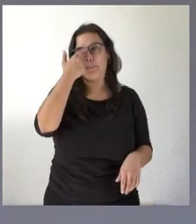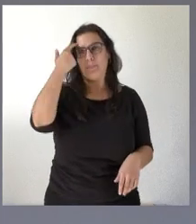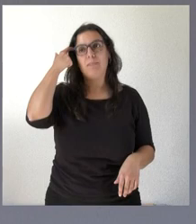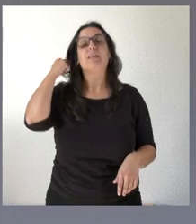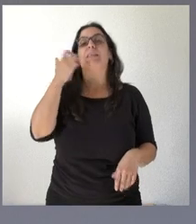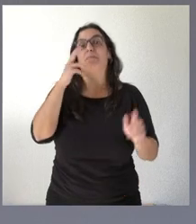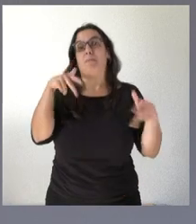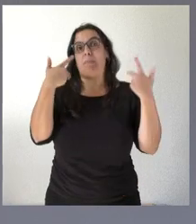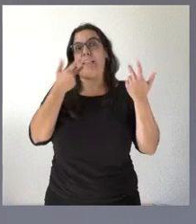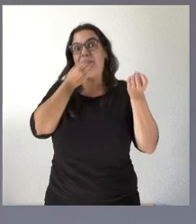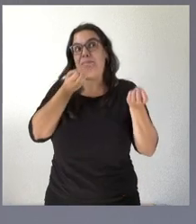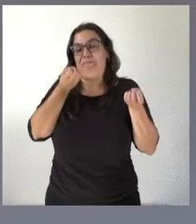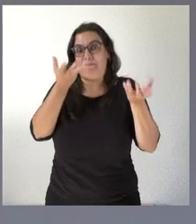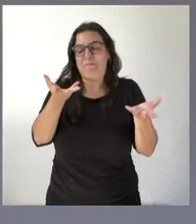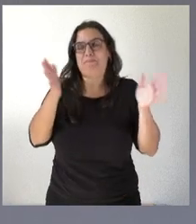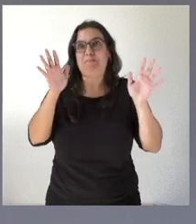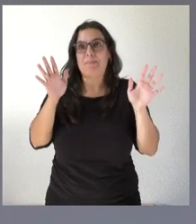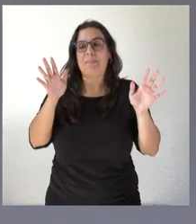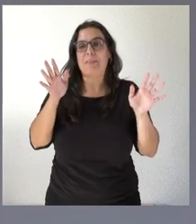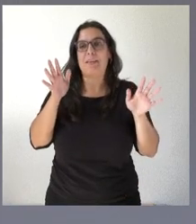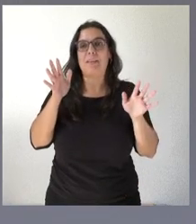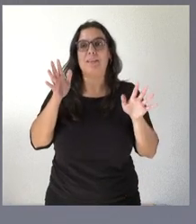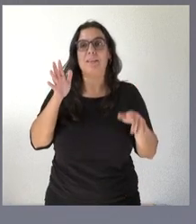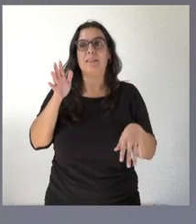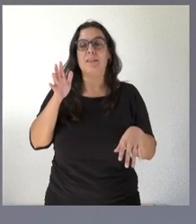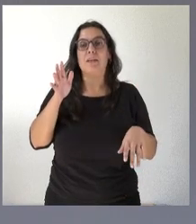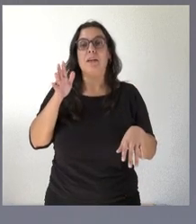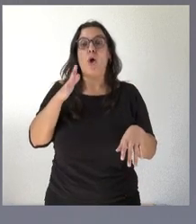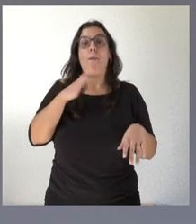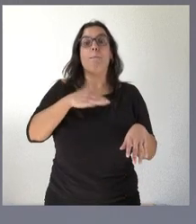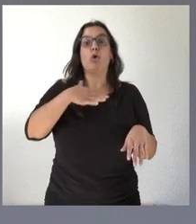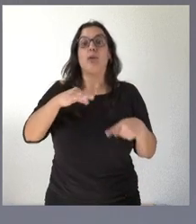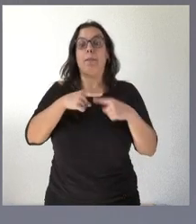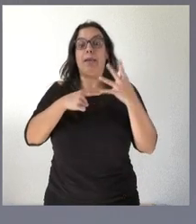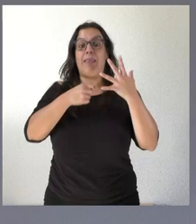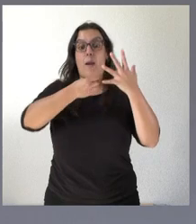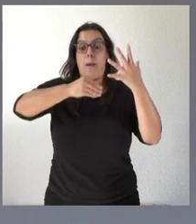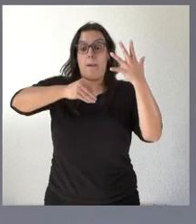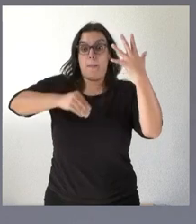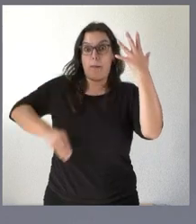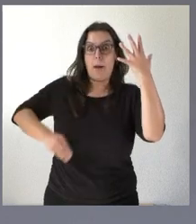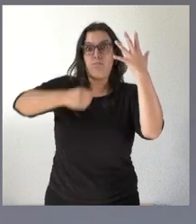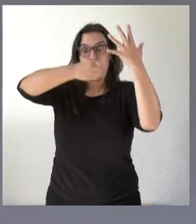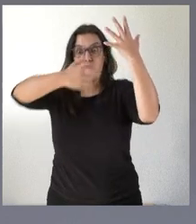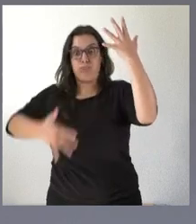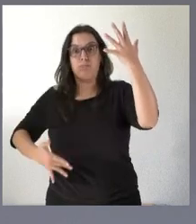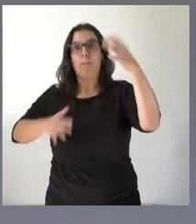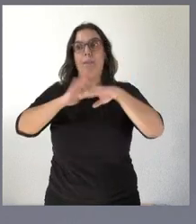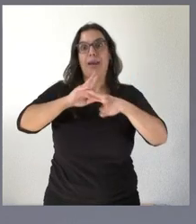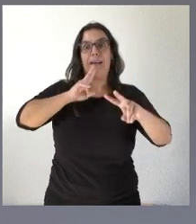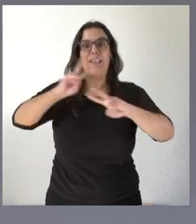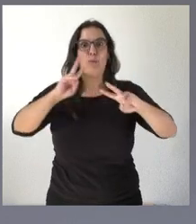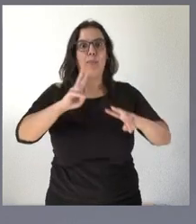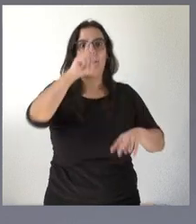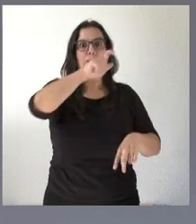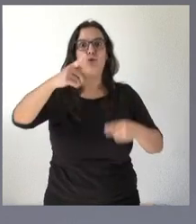expresión cuantas más posibilidades tengamos de dar respuesta a las necesidades de los vecinos de las vecinas